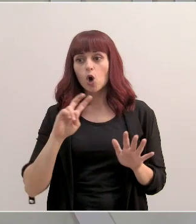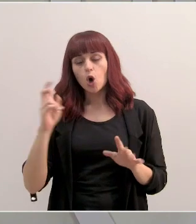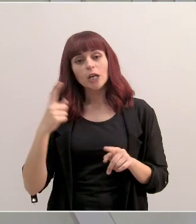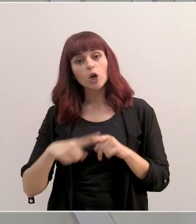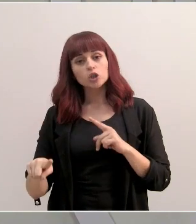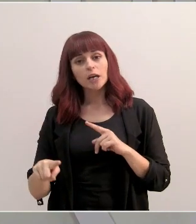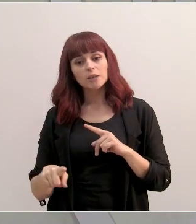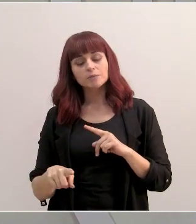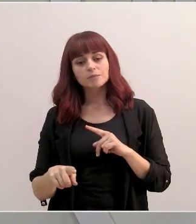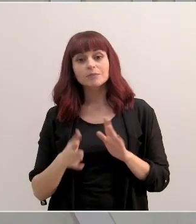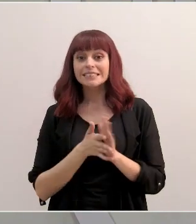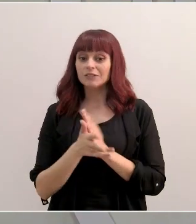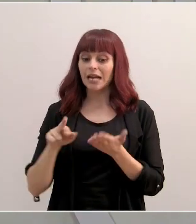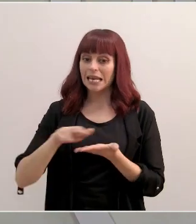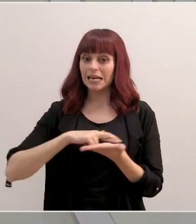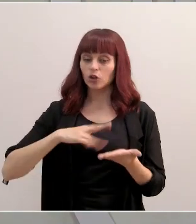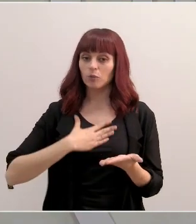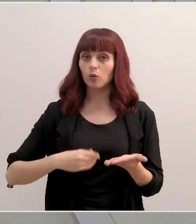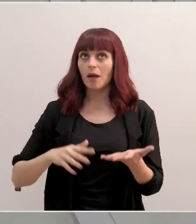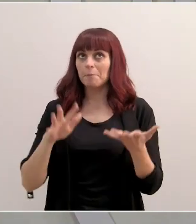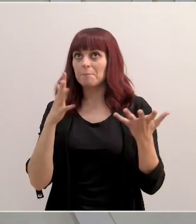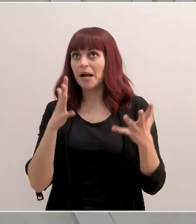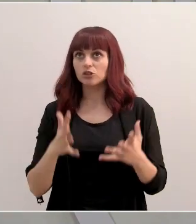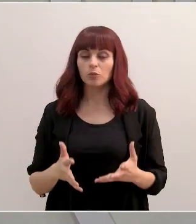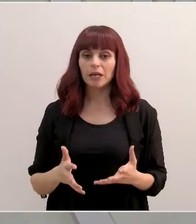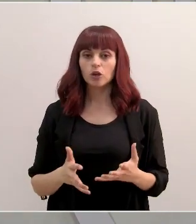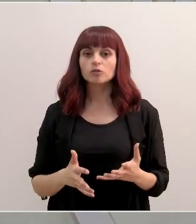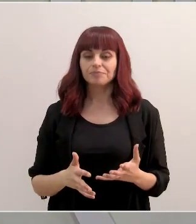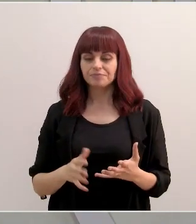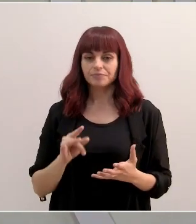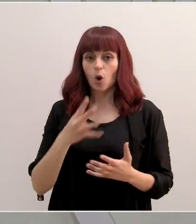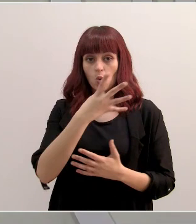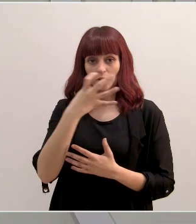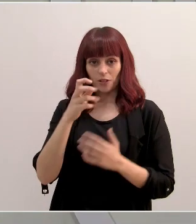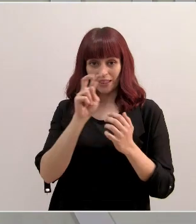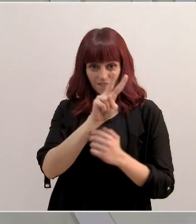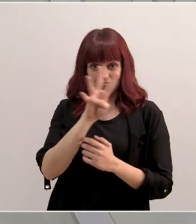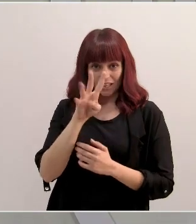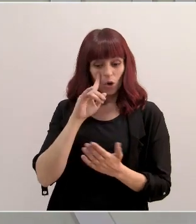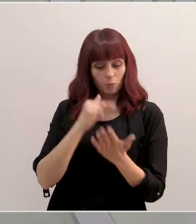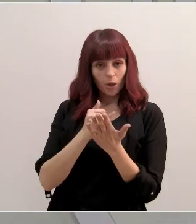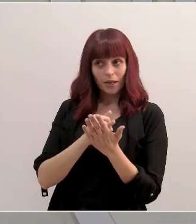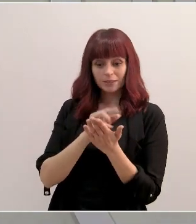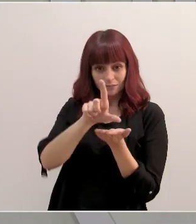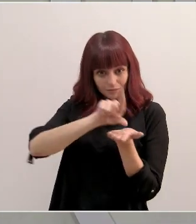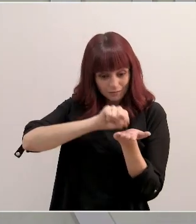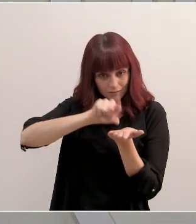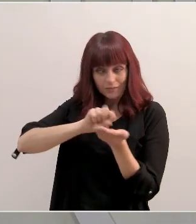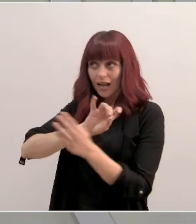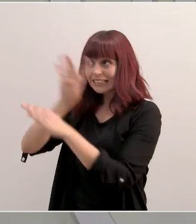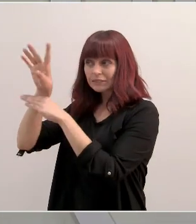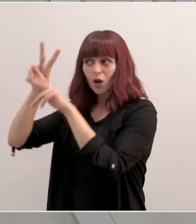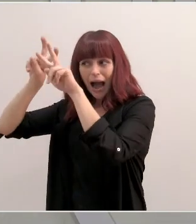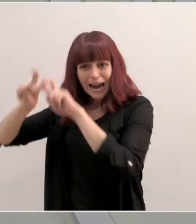hace pensar que la región puede rondar, efectivamente. Se han remitido 425 muestras que no han sido